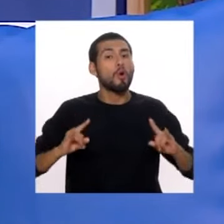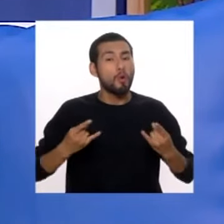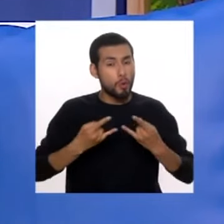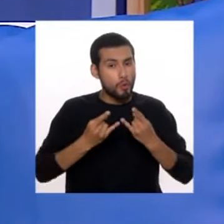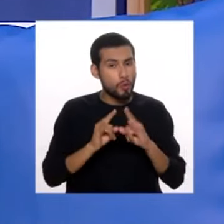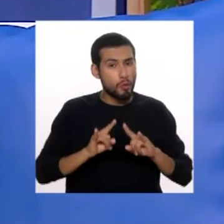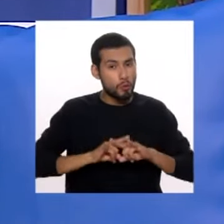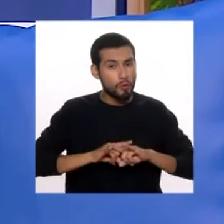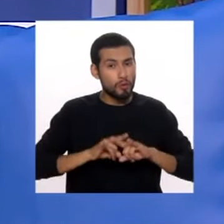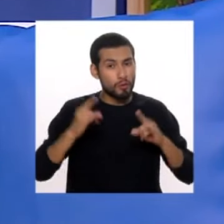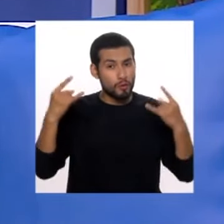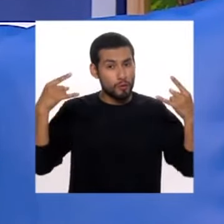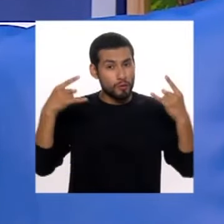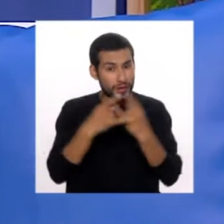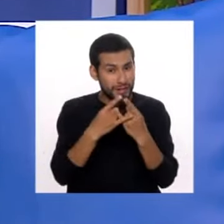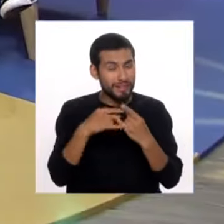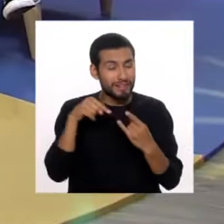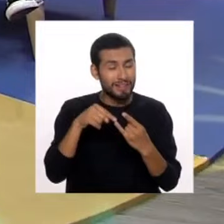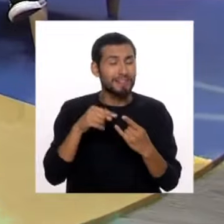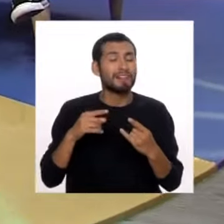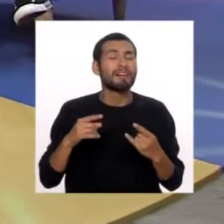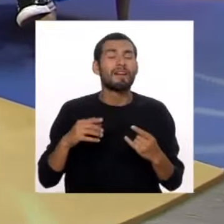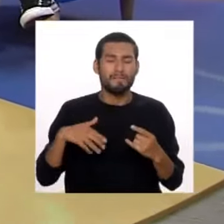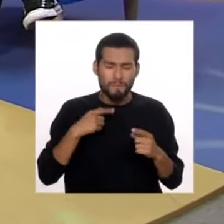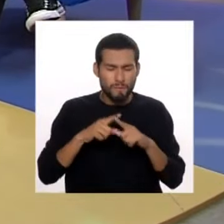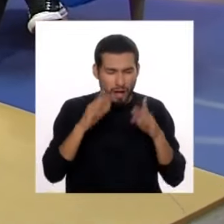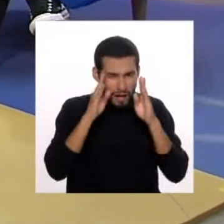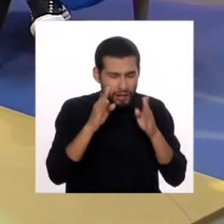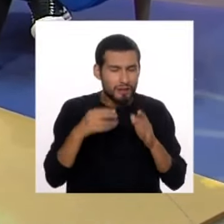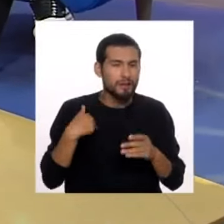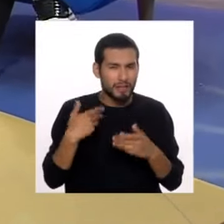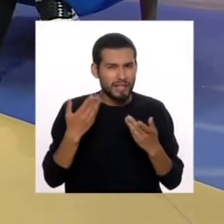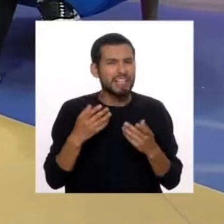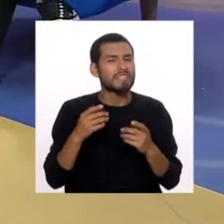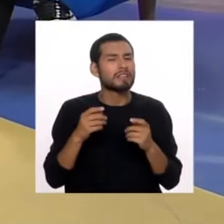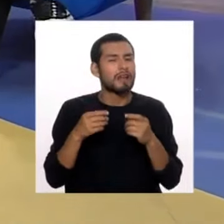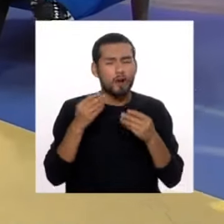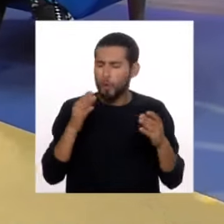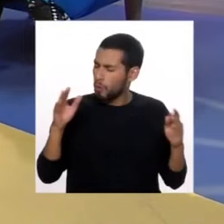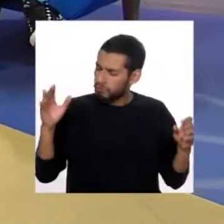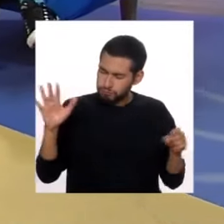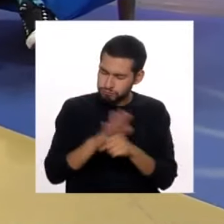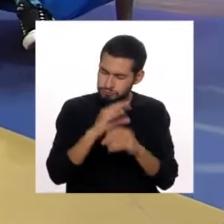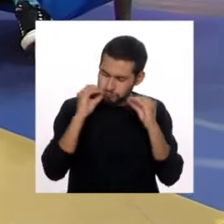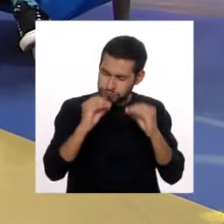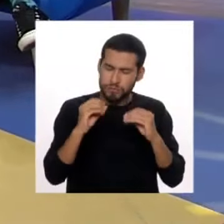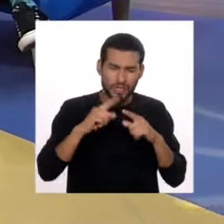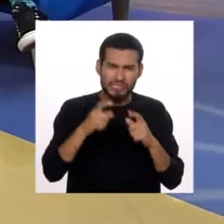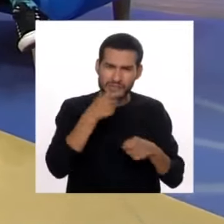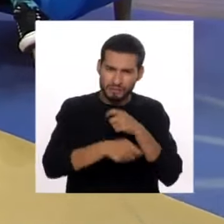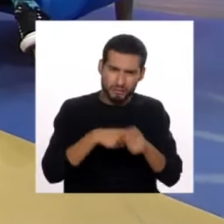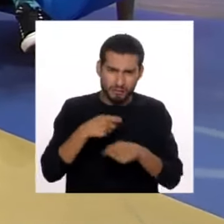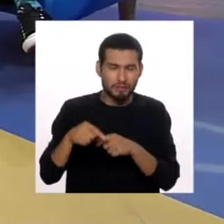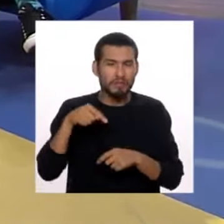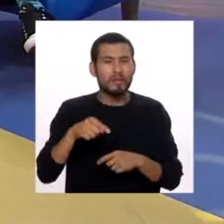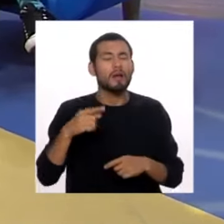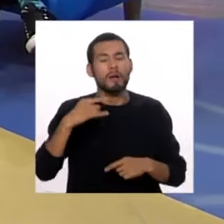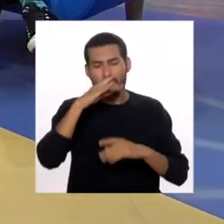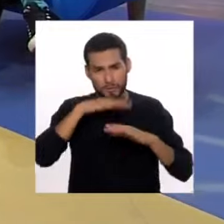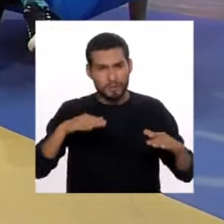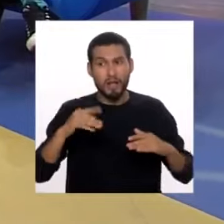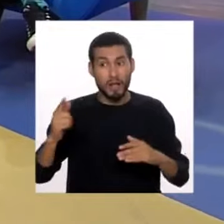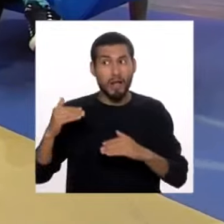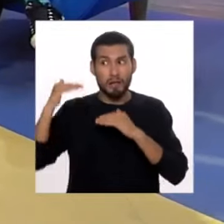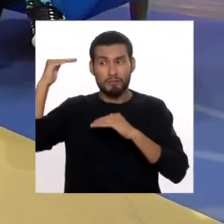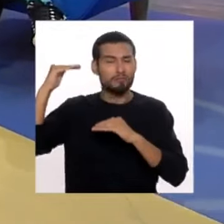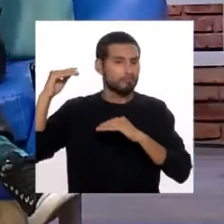para poder atender estos casos porque ahí sí tenemos que tener tolerancia cero. Tolerancia cero a estas formas de violencia hacia los menores de parte de